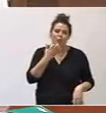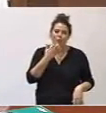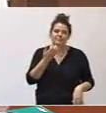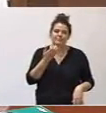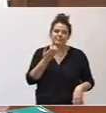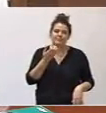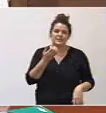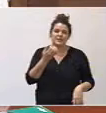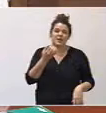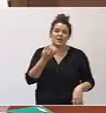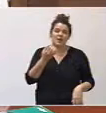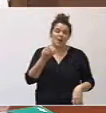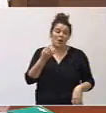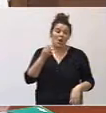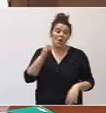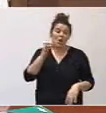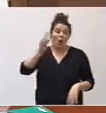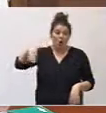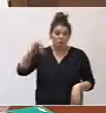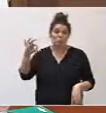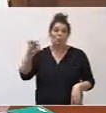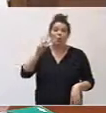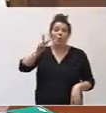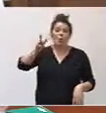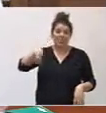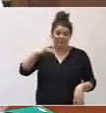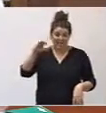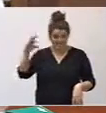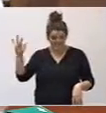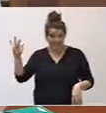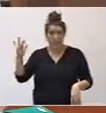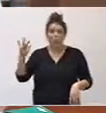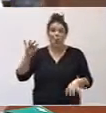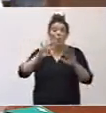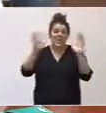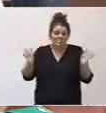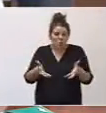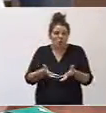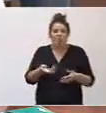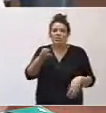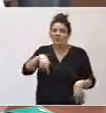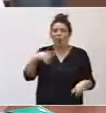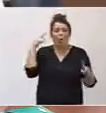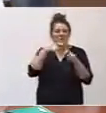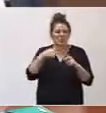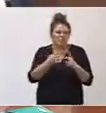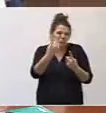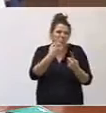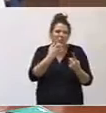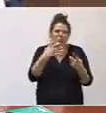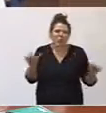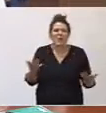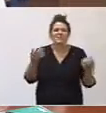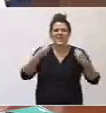Organización Mundial de la Salud, UNICEF y UNESCO, tienen como uno de sus objetivos promover la salud a través de las